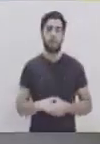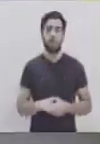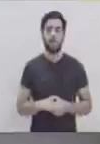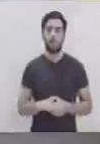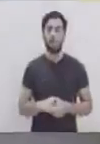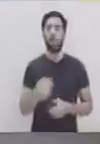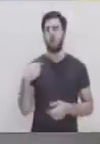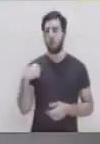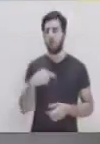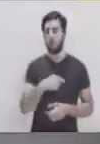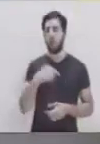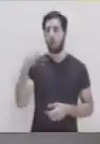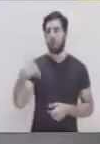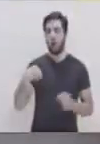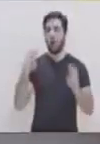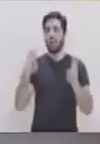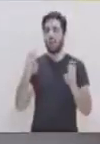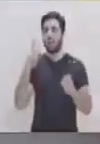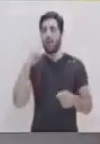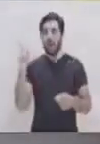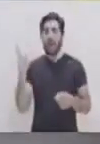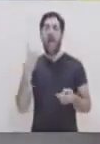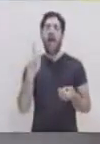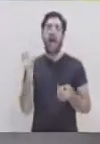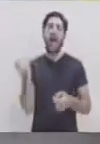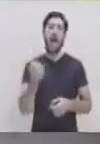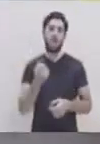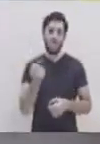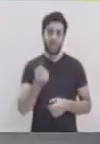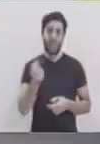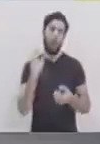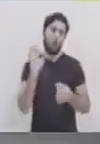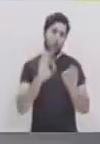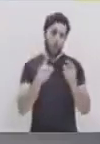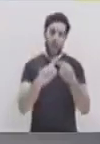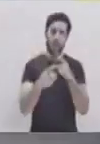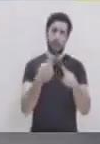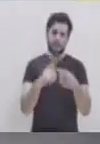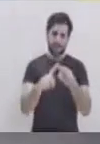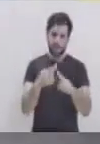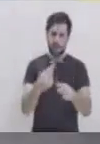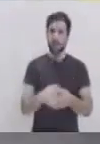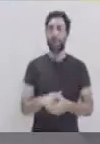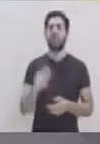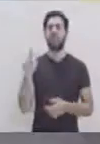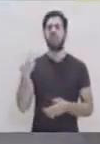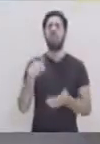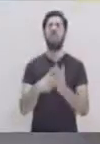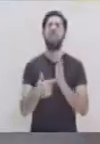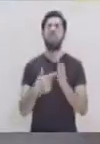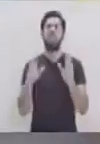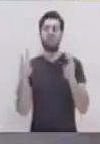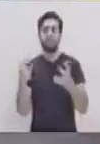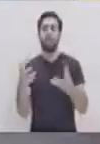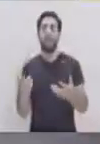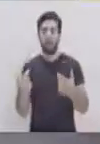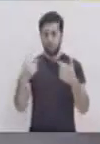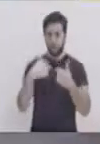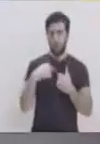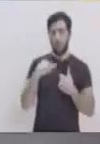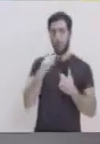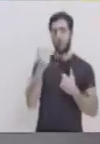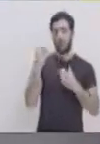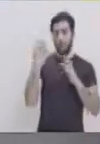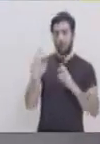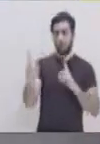Mucho gusto. Pues hoy vamos a hablar un poco sobre la amistad. ¿Y cómo podríamos describir de qué es la amistad? Pues la amistad es aquel